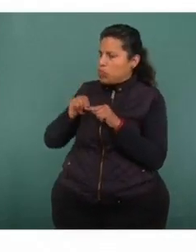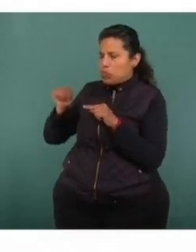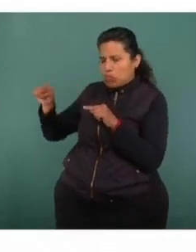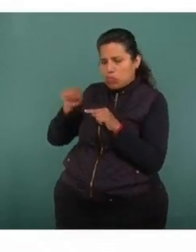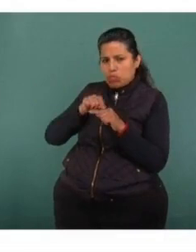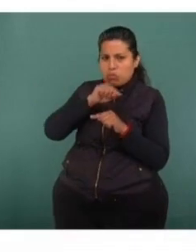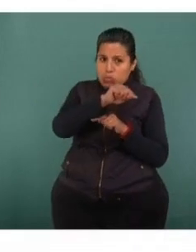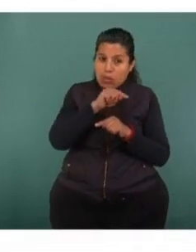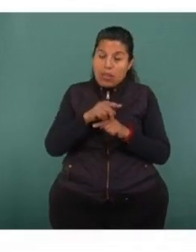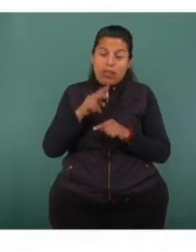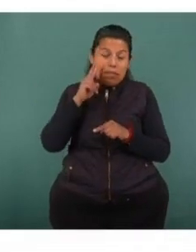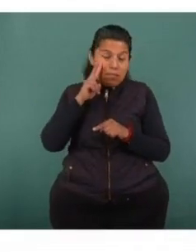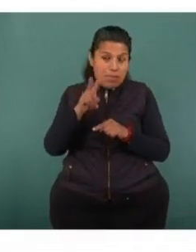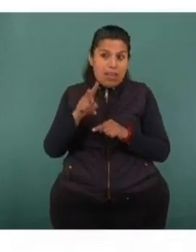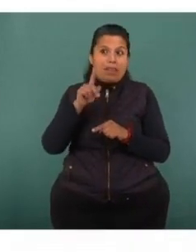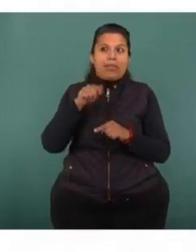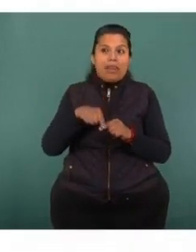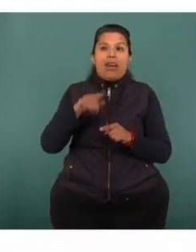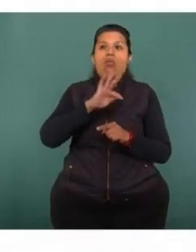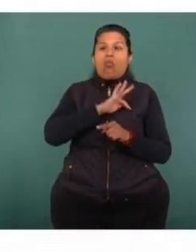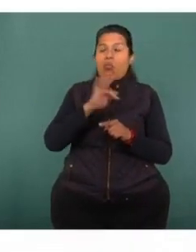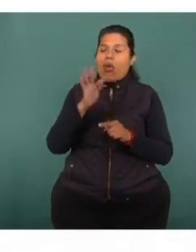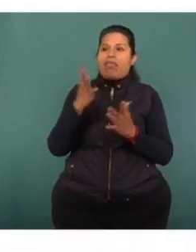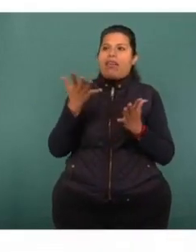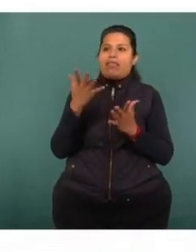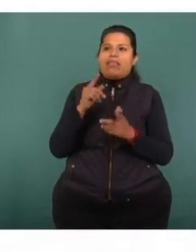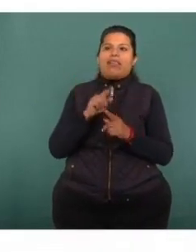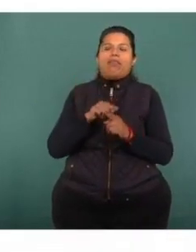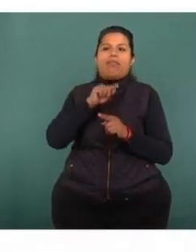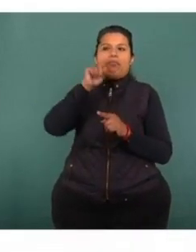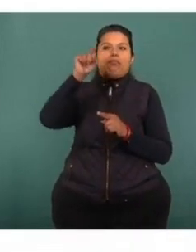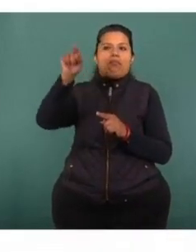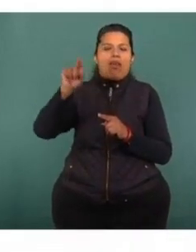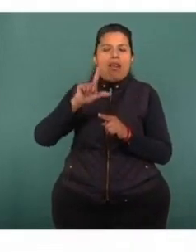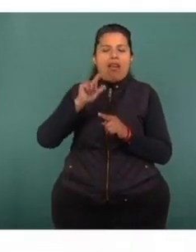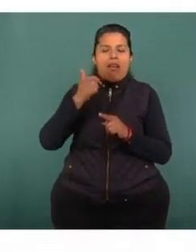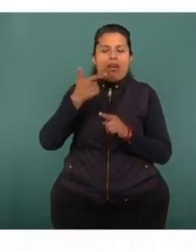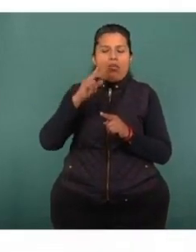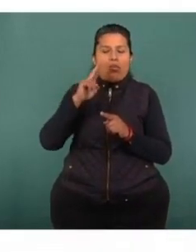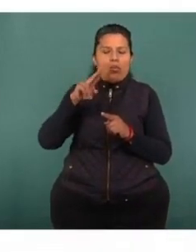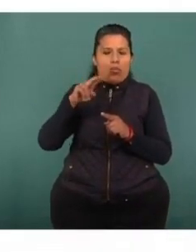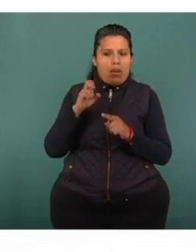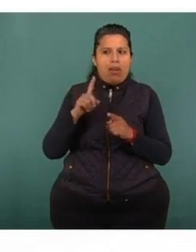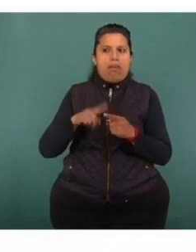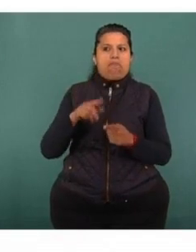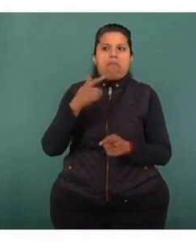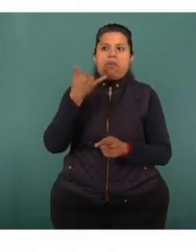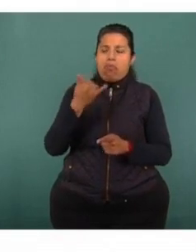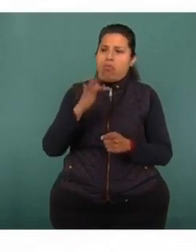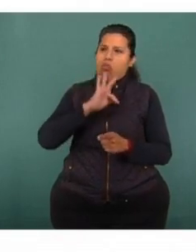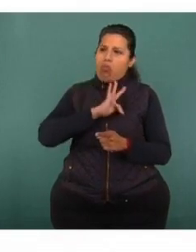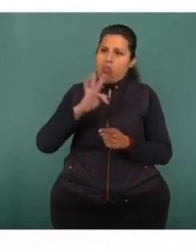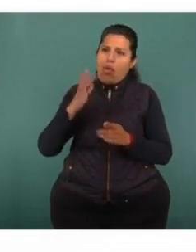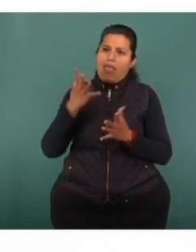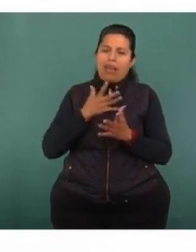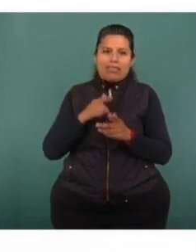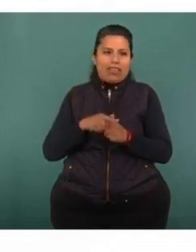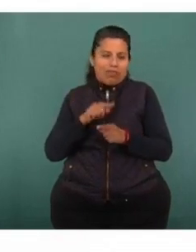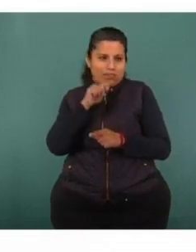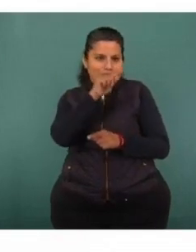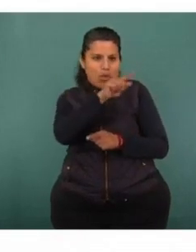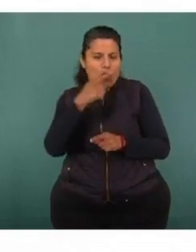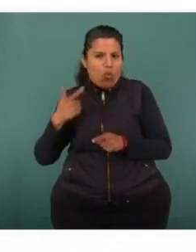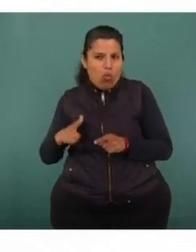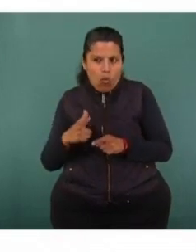lo que es la región de la laguna, hacia la parte del Pacífico, conectarse también hacia